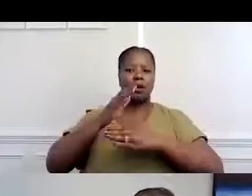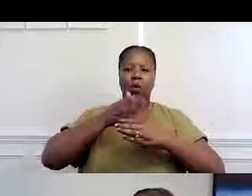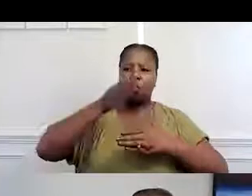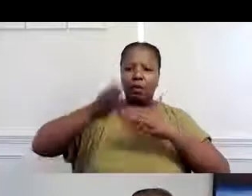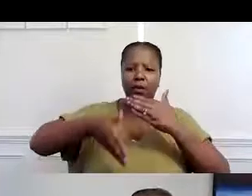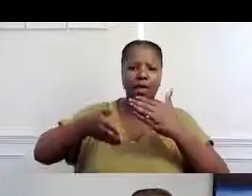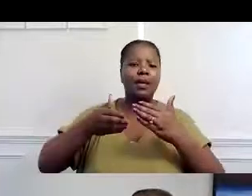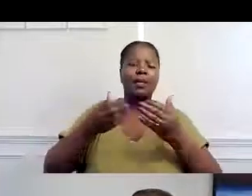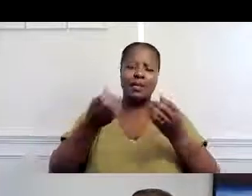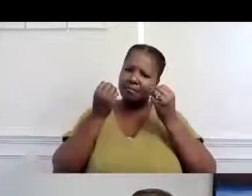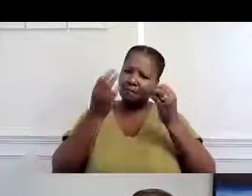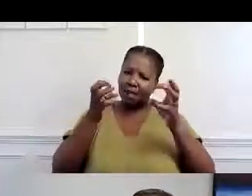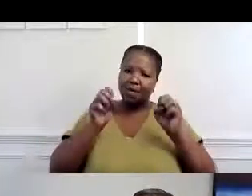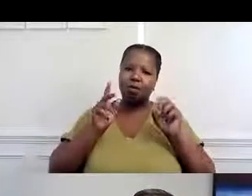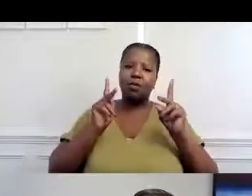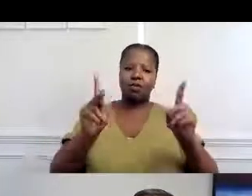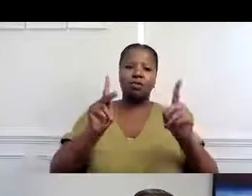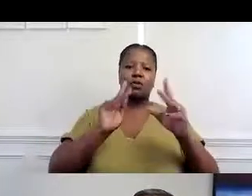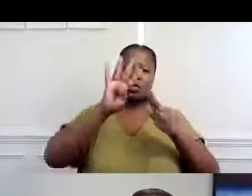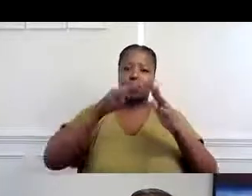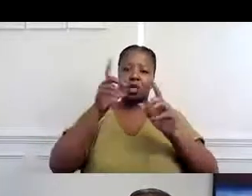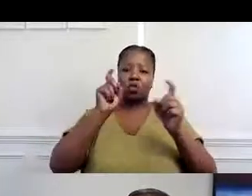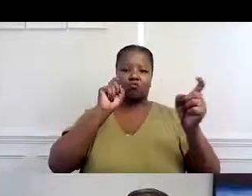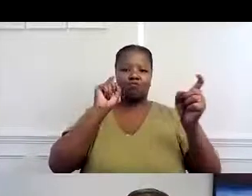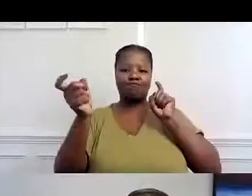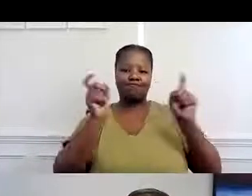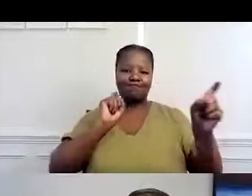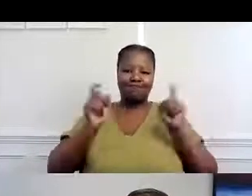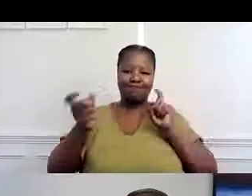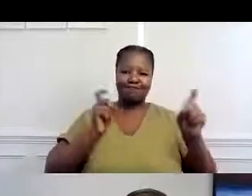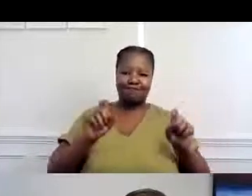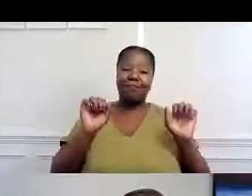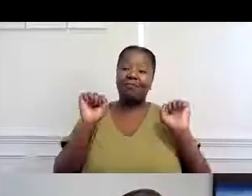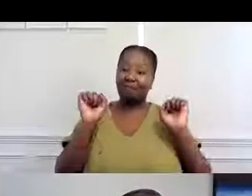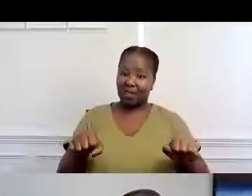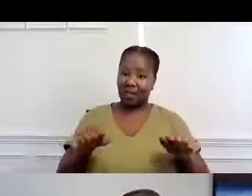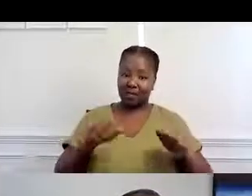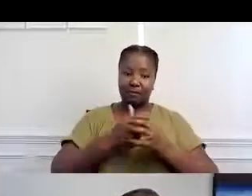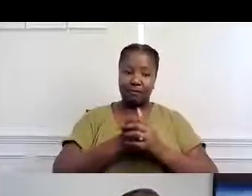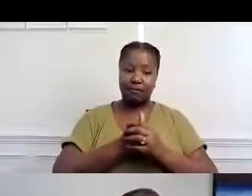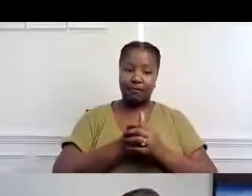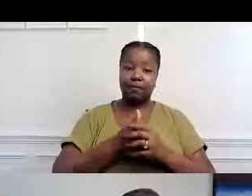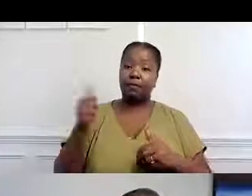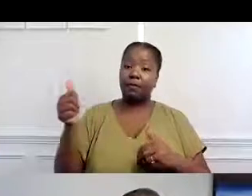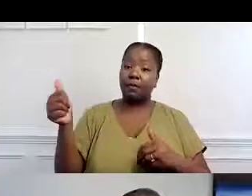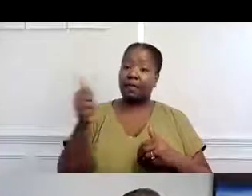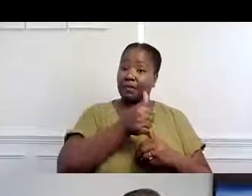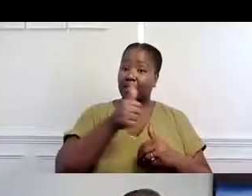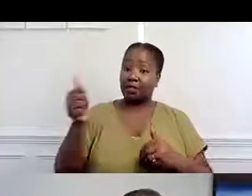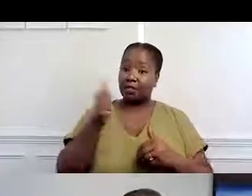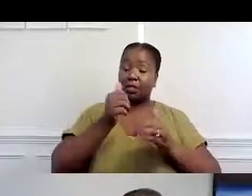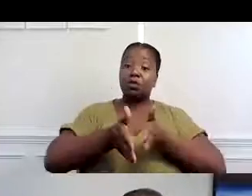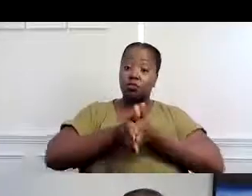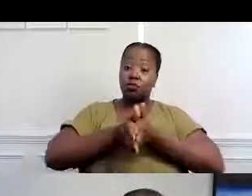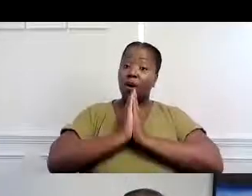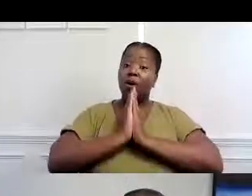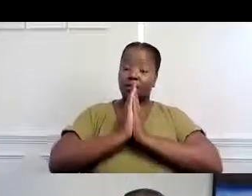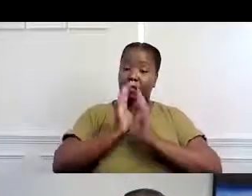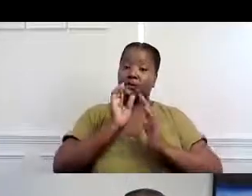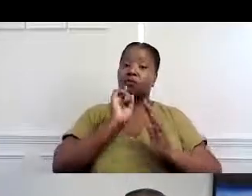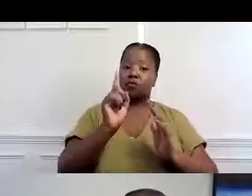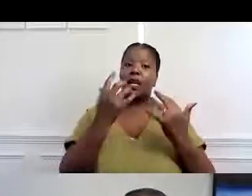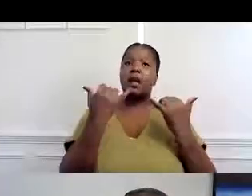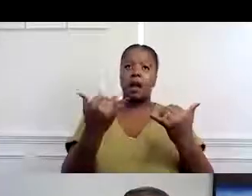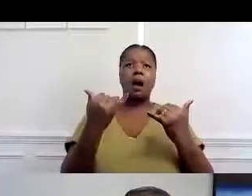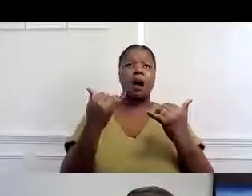oportunidad en la mañana, la tarde, la noche, fin de semana. Hay oportunidad para ser, para ser flexibles. Pedidos